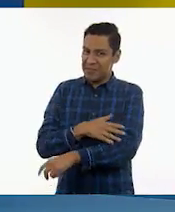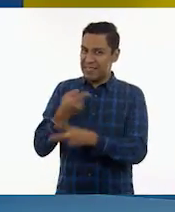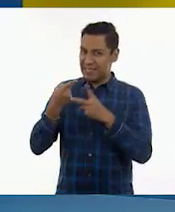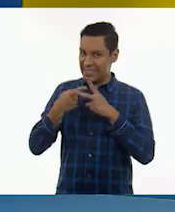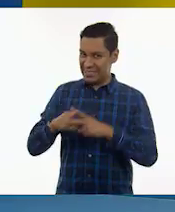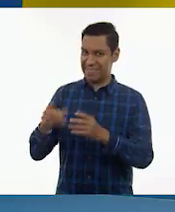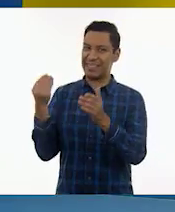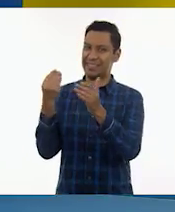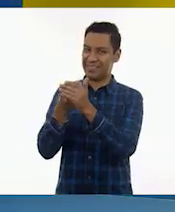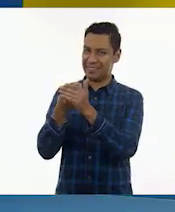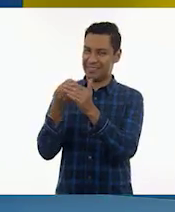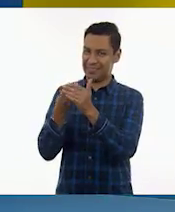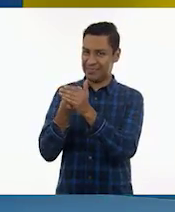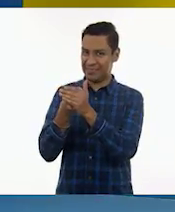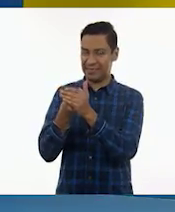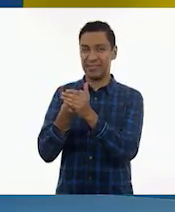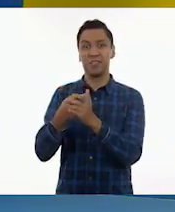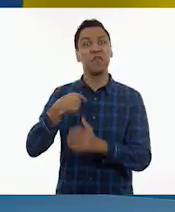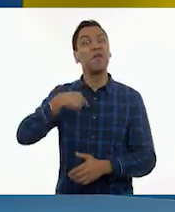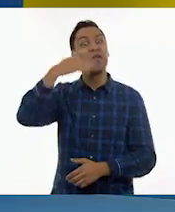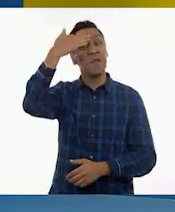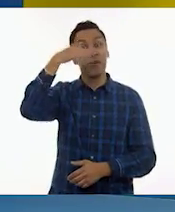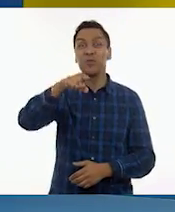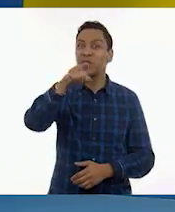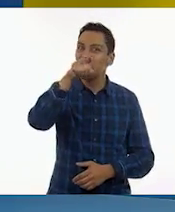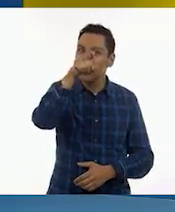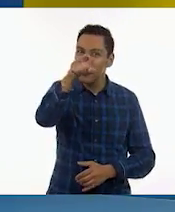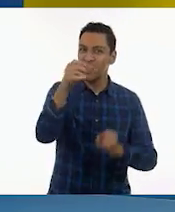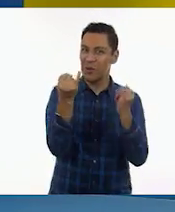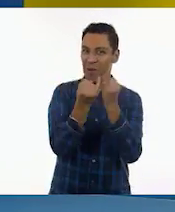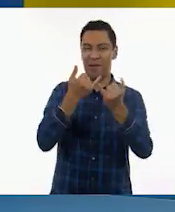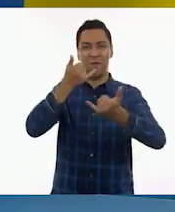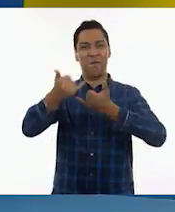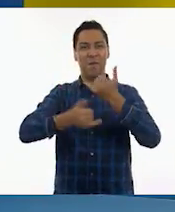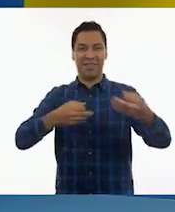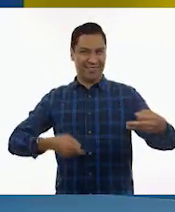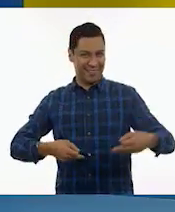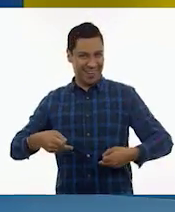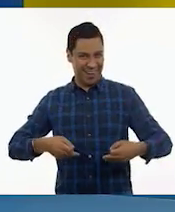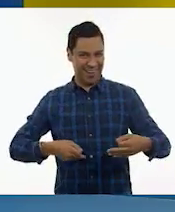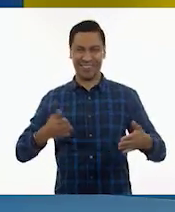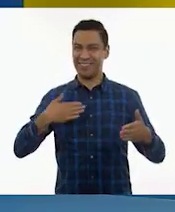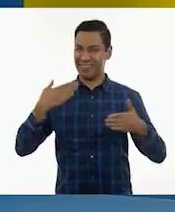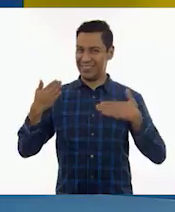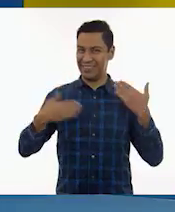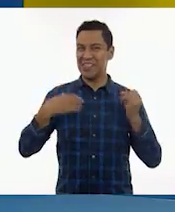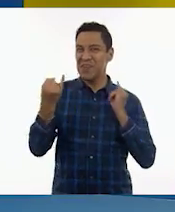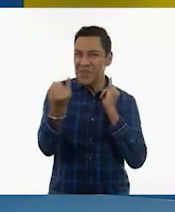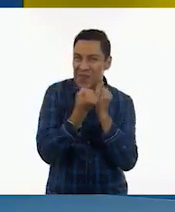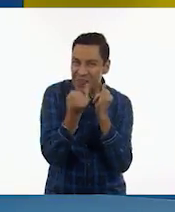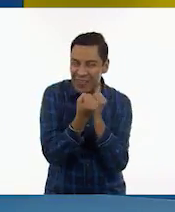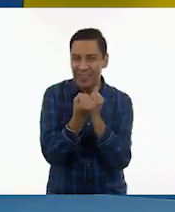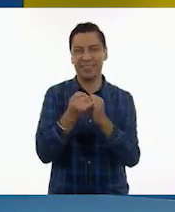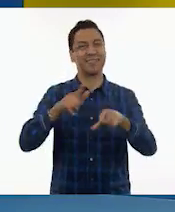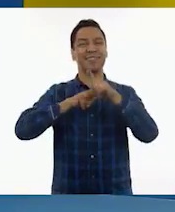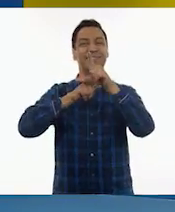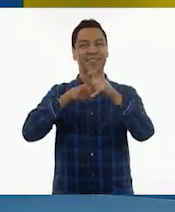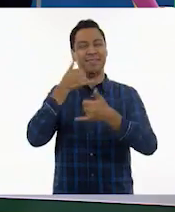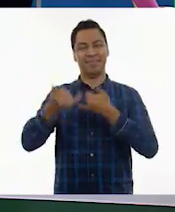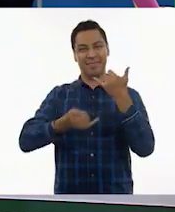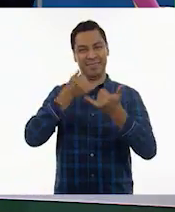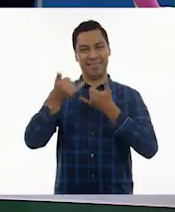muy emocionada porque además ya sé que todos en casita están jugando al teatro y se están divirtiendo mucho. Entonces vamos a seguir jugando.